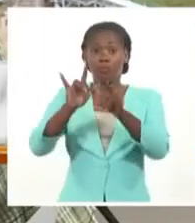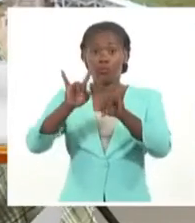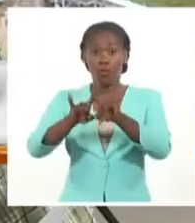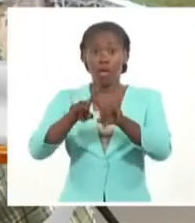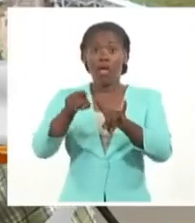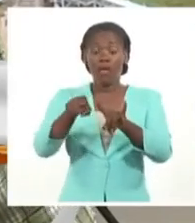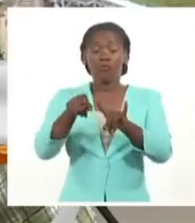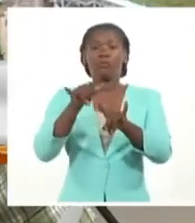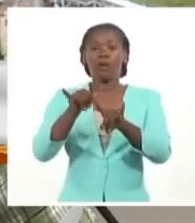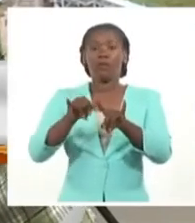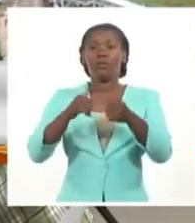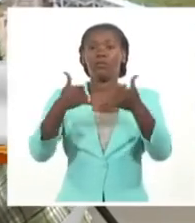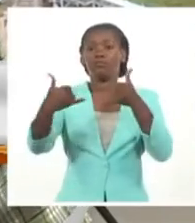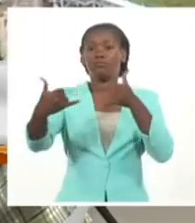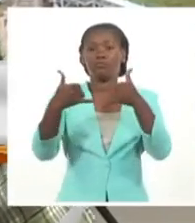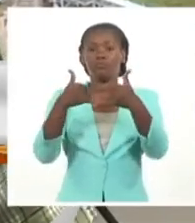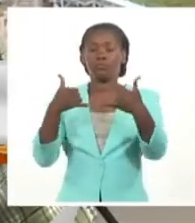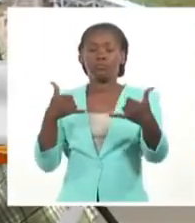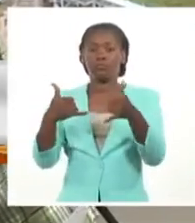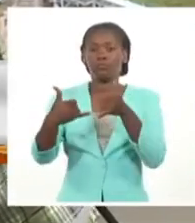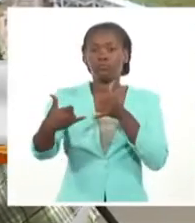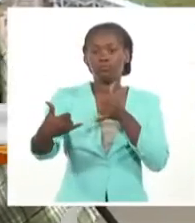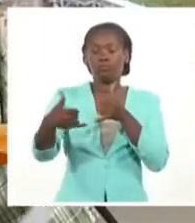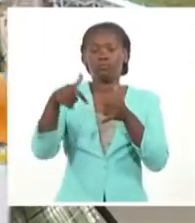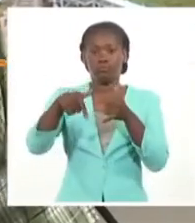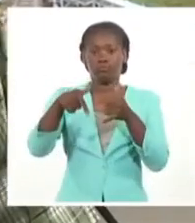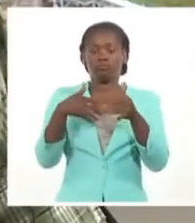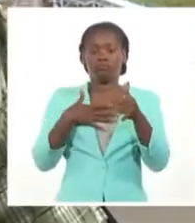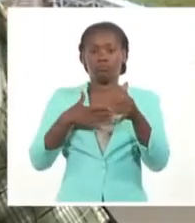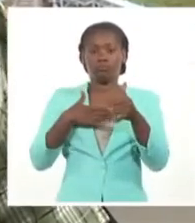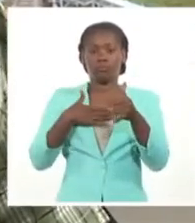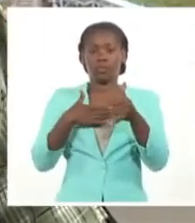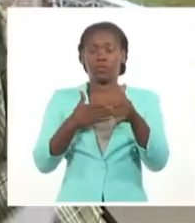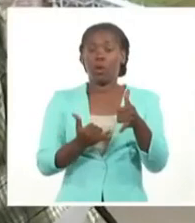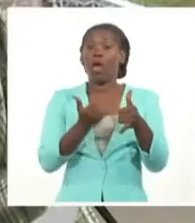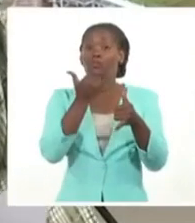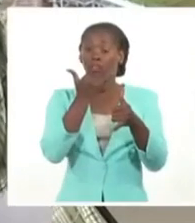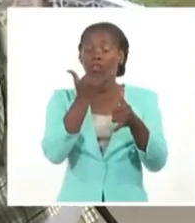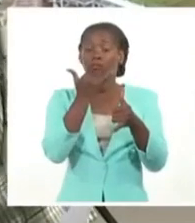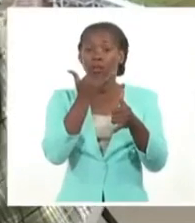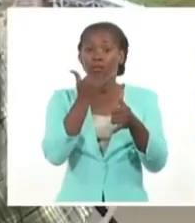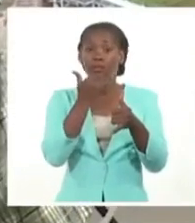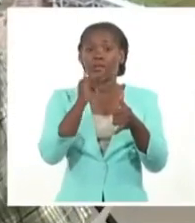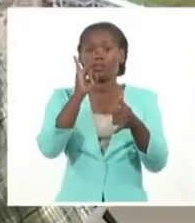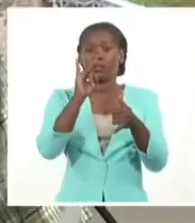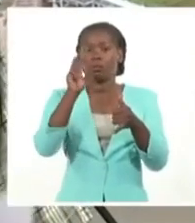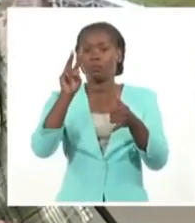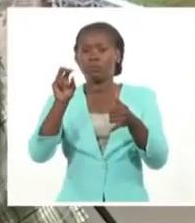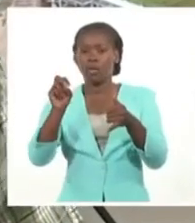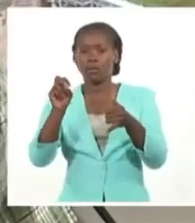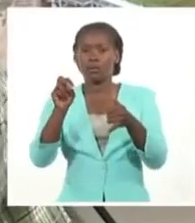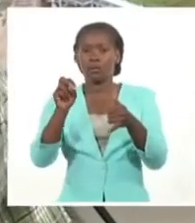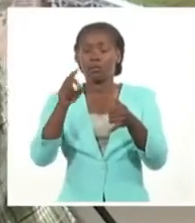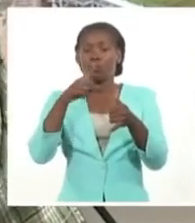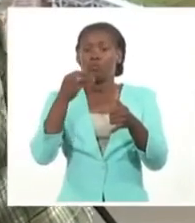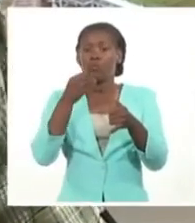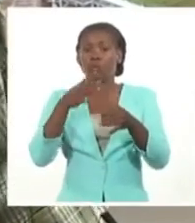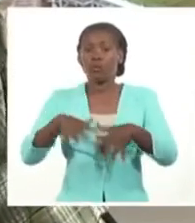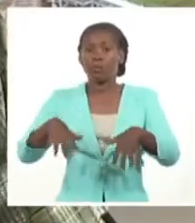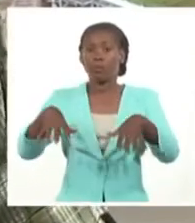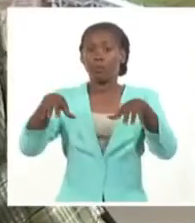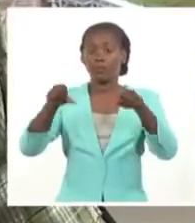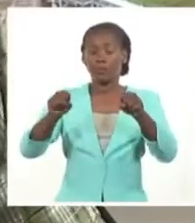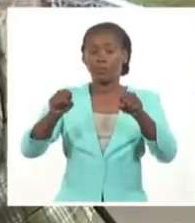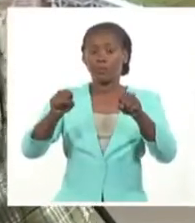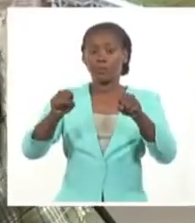O sea el déficit son 717 MW para una afectación o un apagón de 787 MW